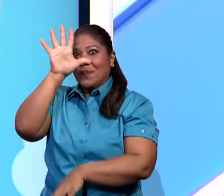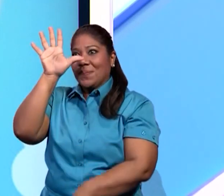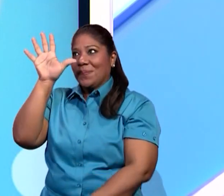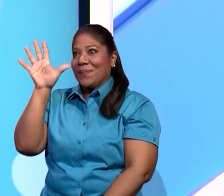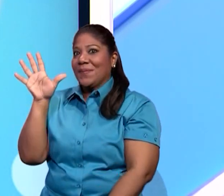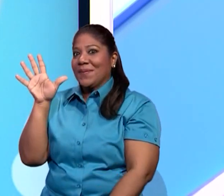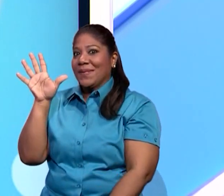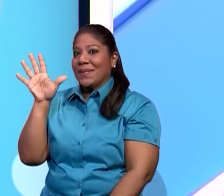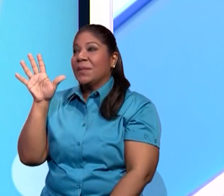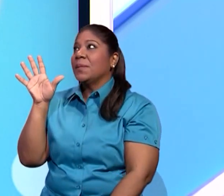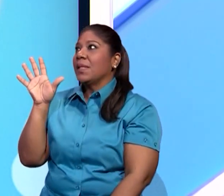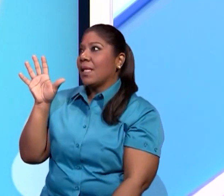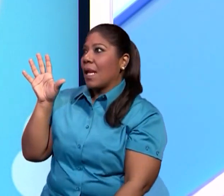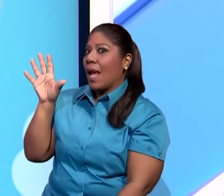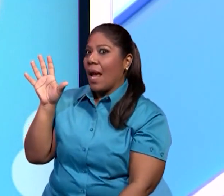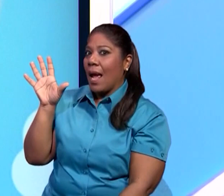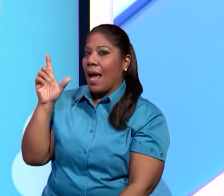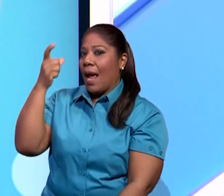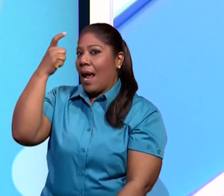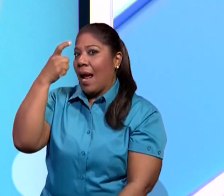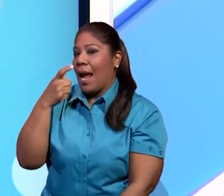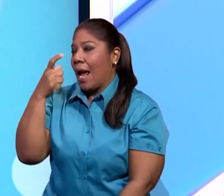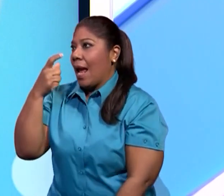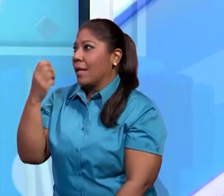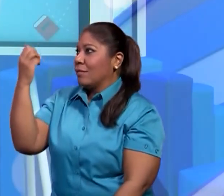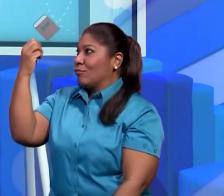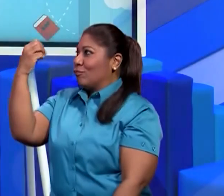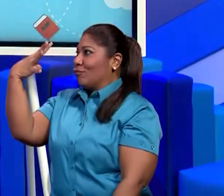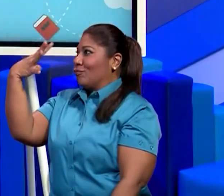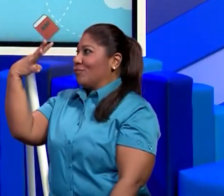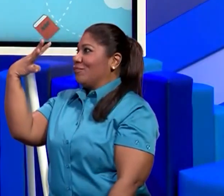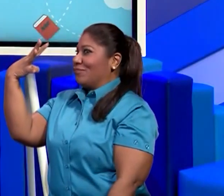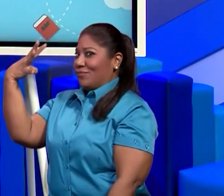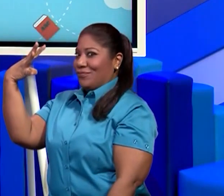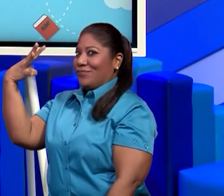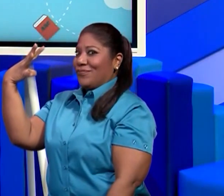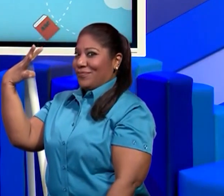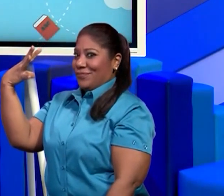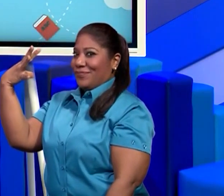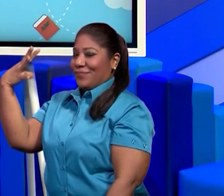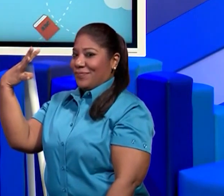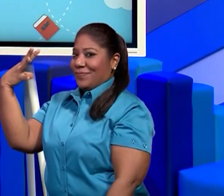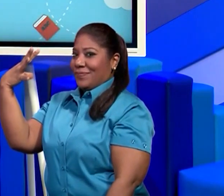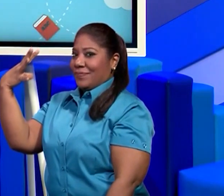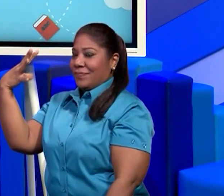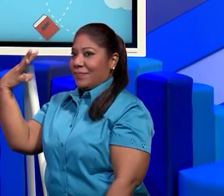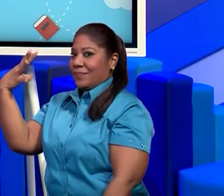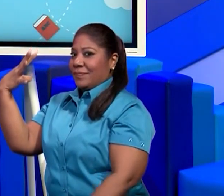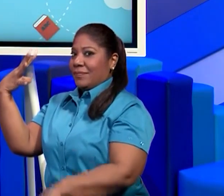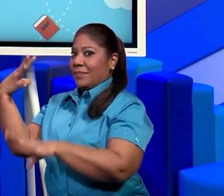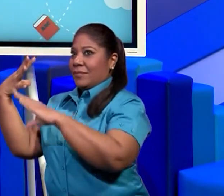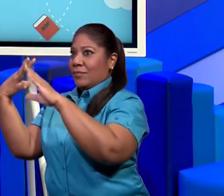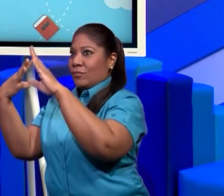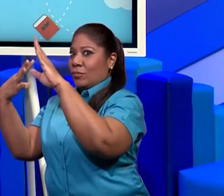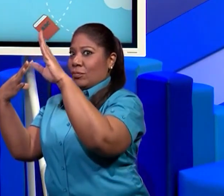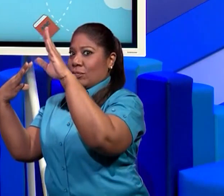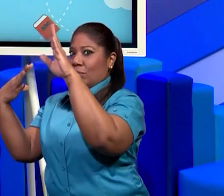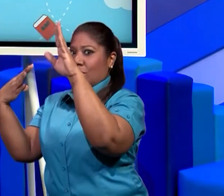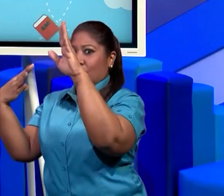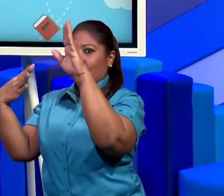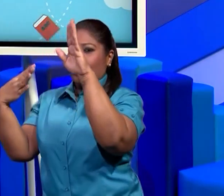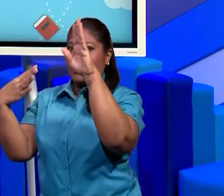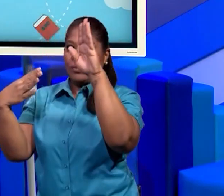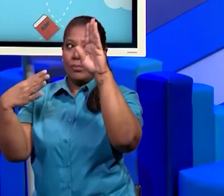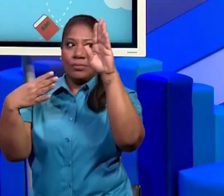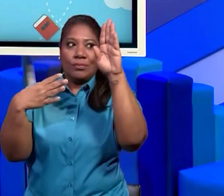entonces usted se coloca frente al sol, su cara frente al sol. Y si ya es de tarde, como a eso de las 4,